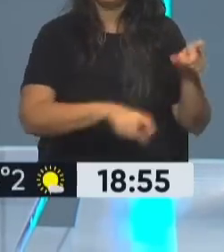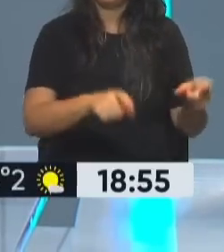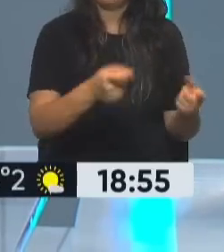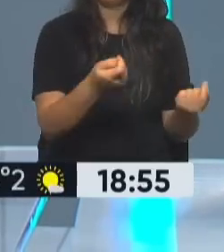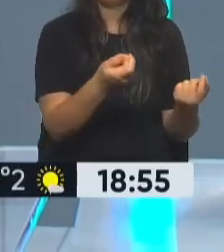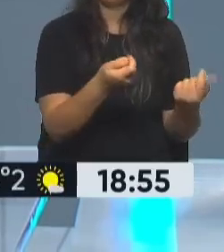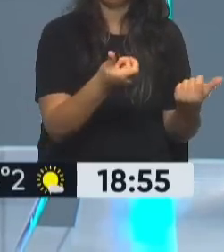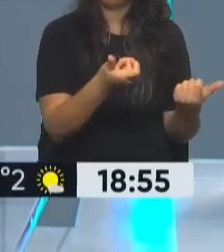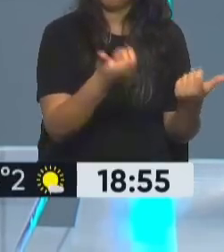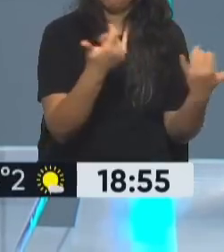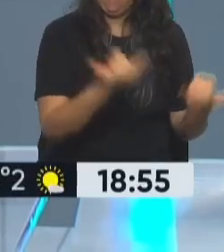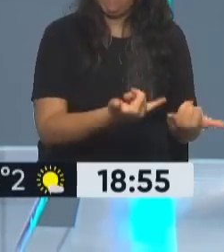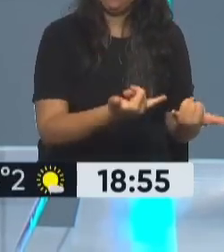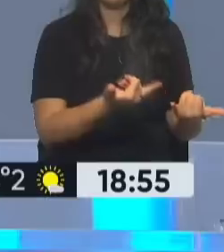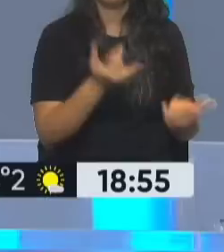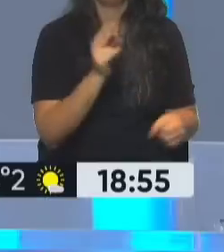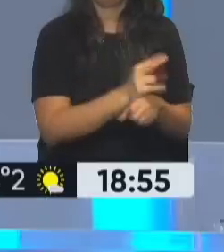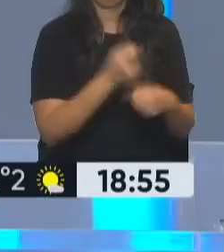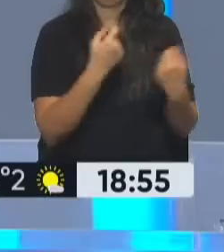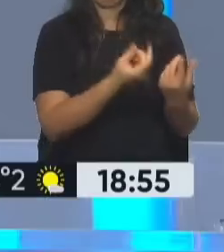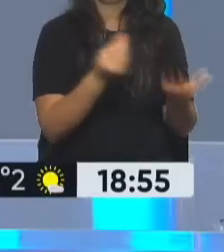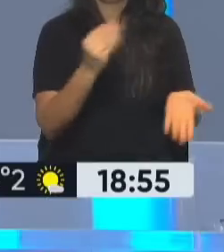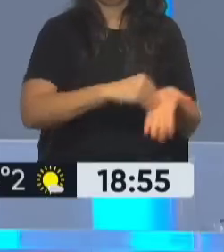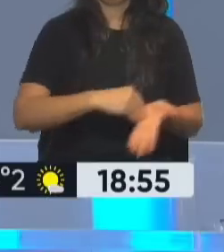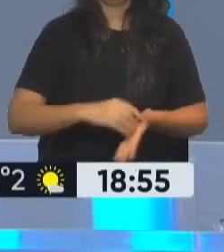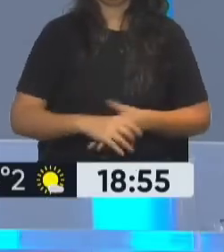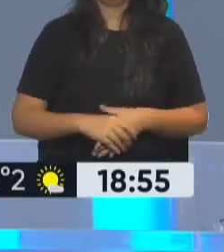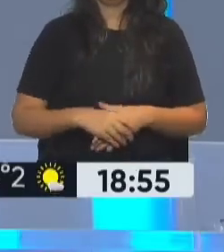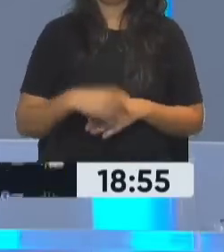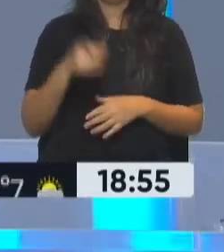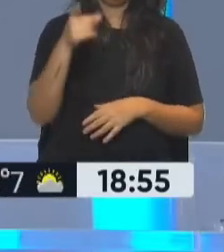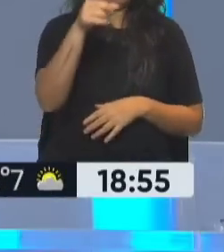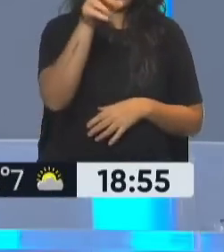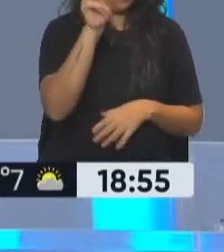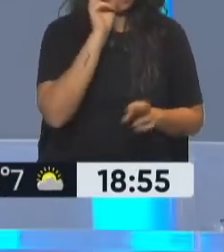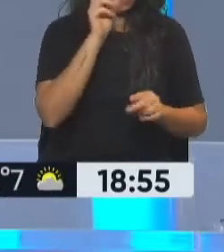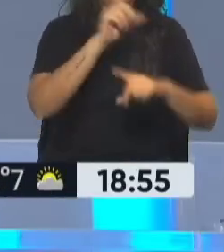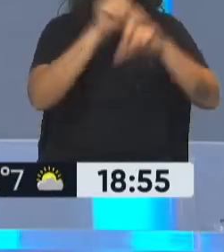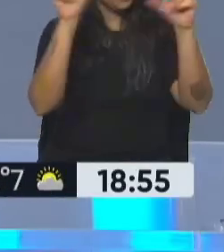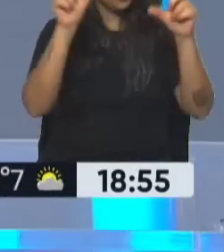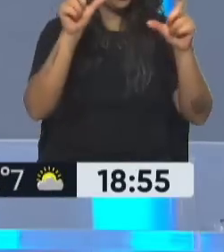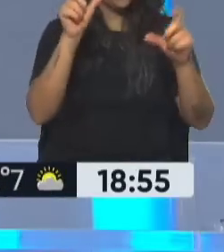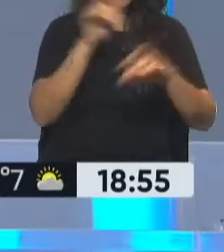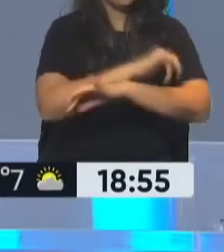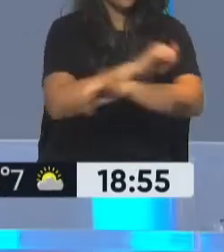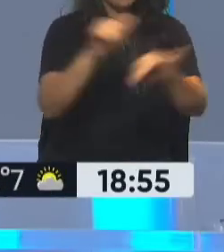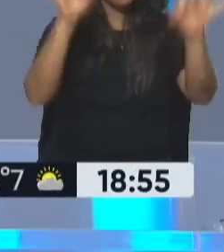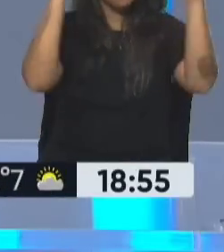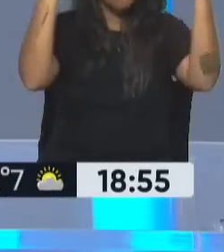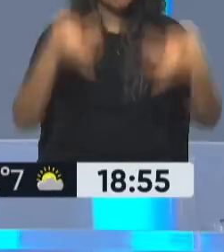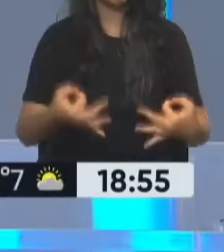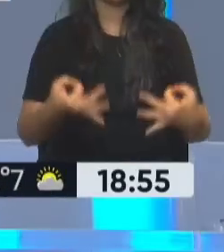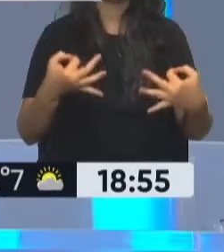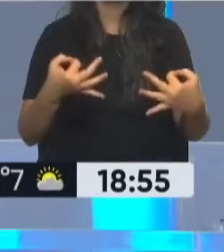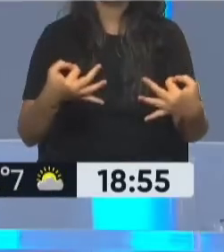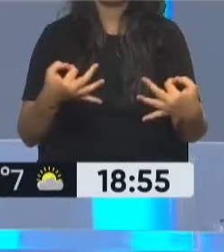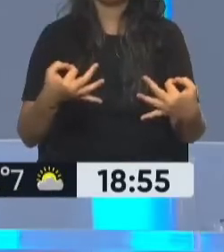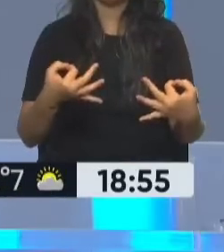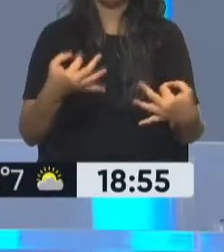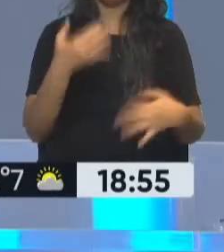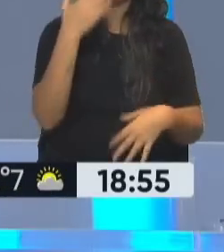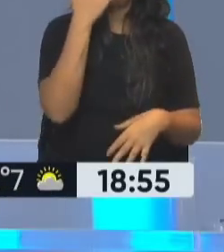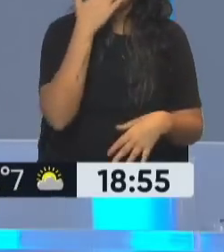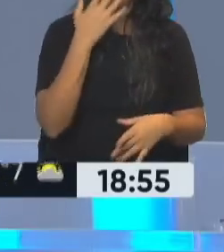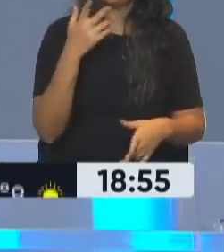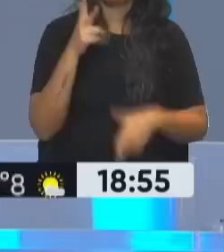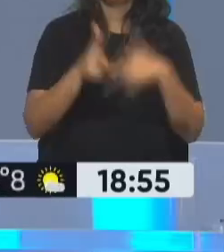estos fines del trámite de fe de vida. De todas maneras, ya sabes que puedes dejarme aquí debajo todos tus comentarios o consultas